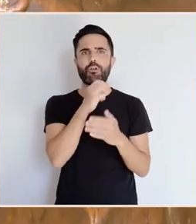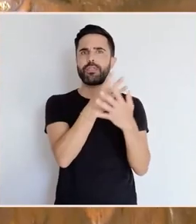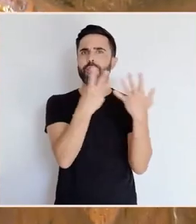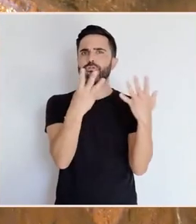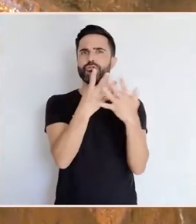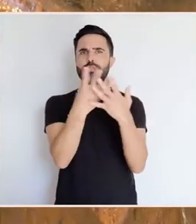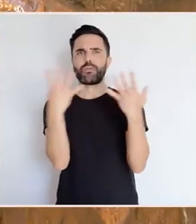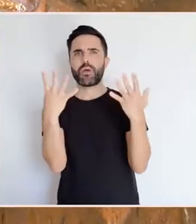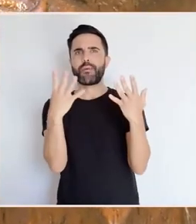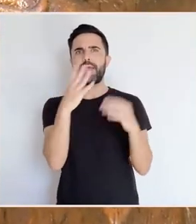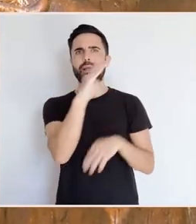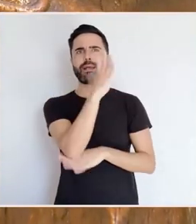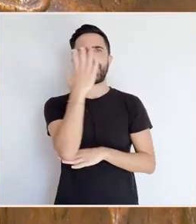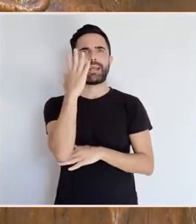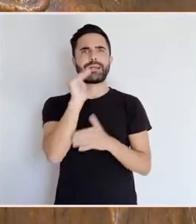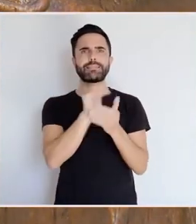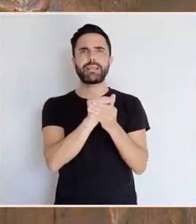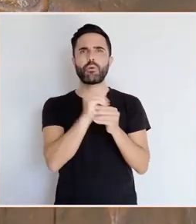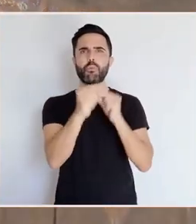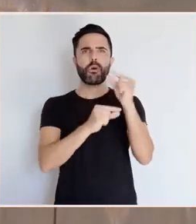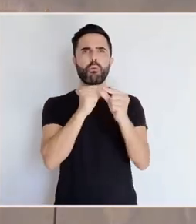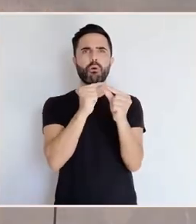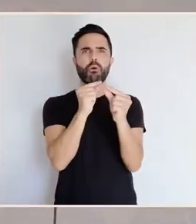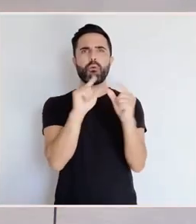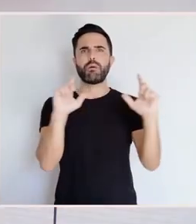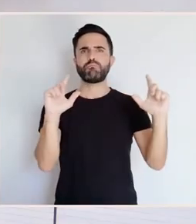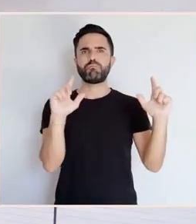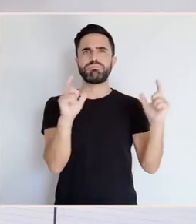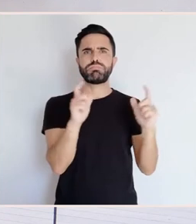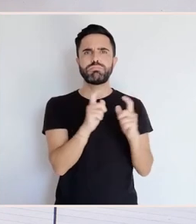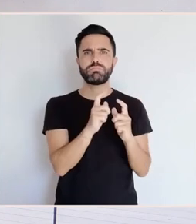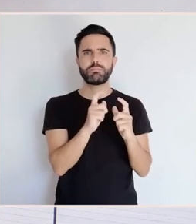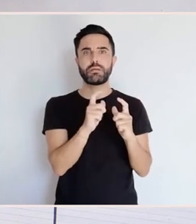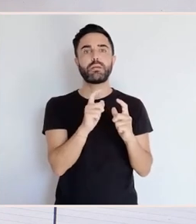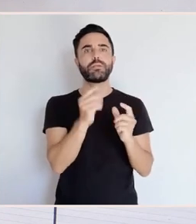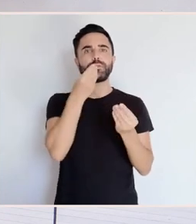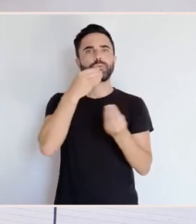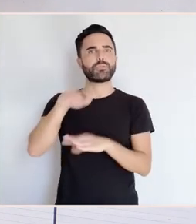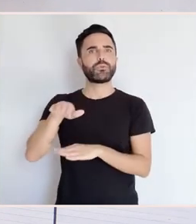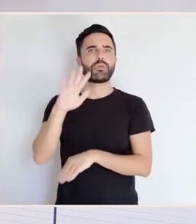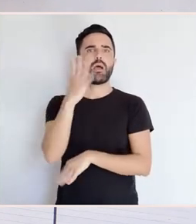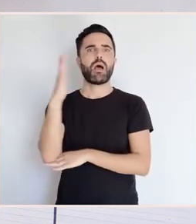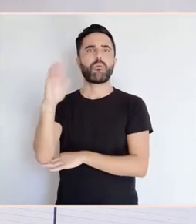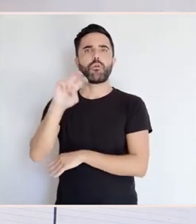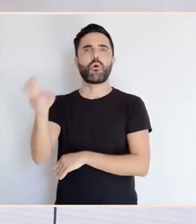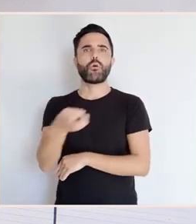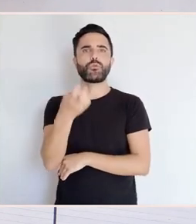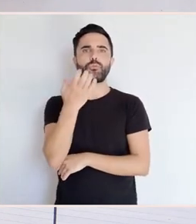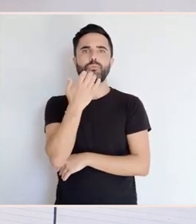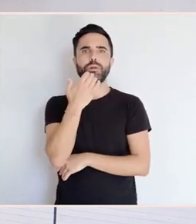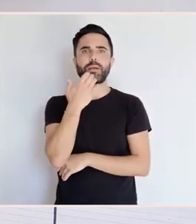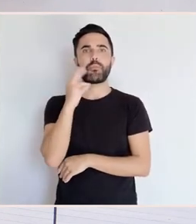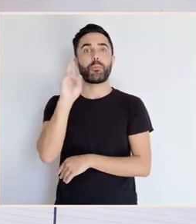paulatinamente, sendo sustituído por outras especies como o piñeiro. pero